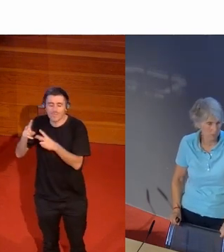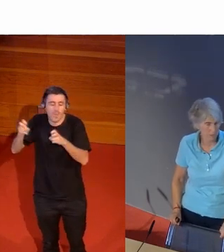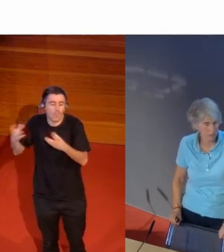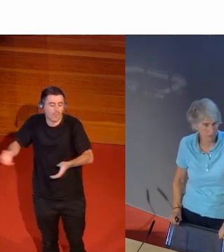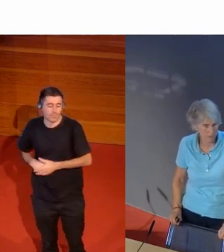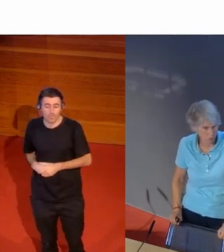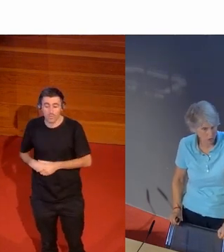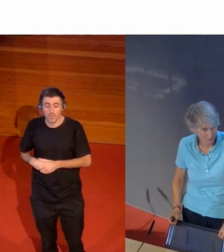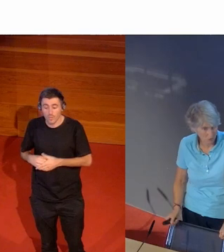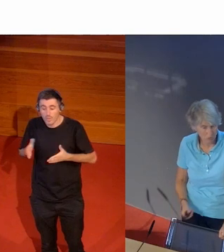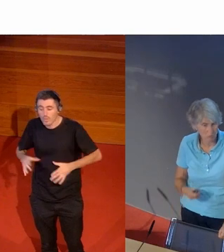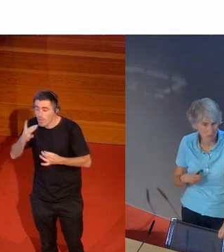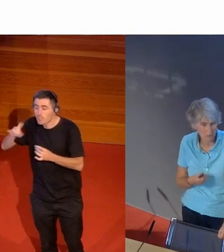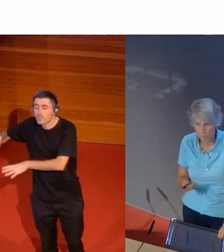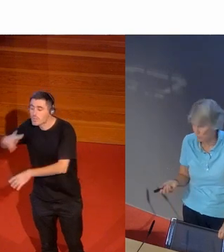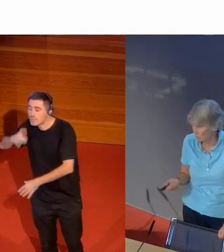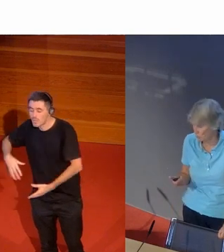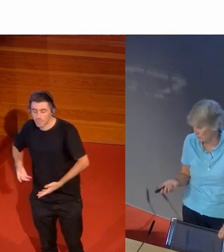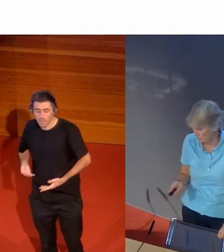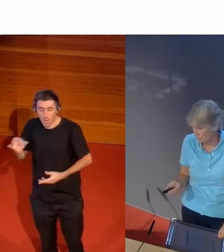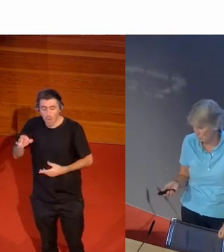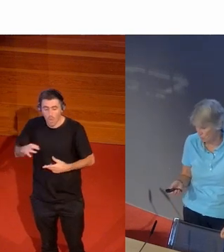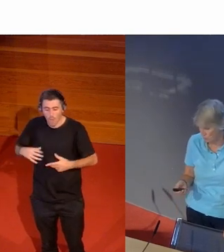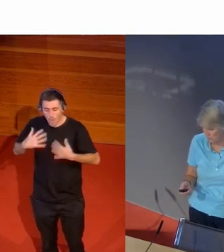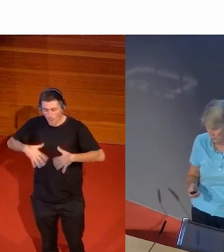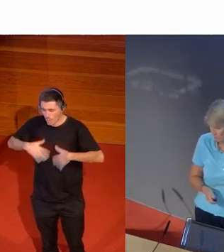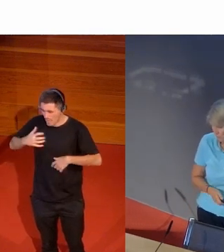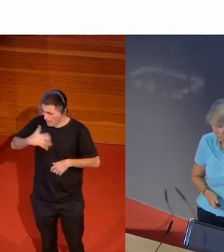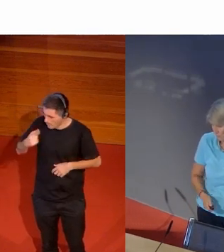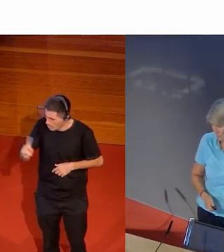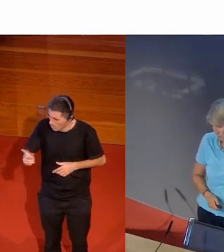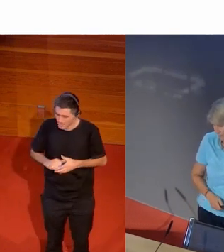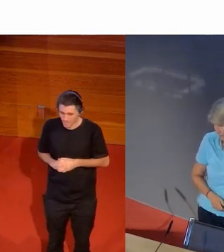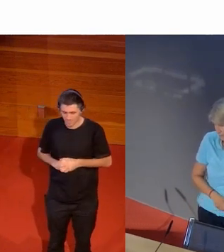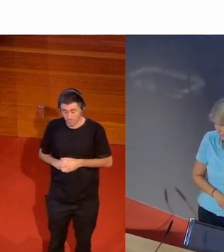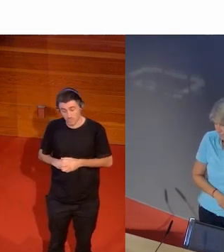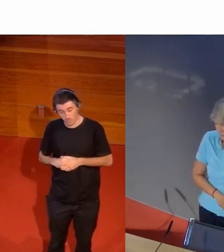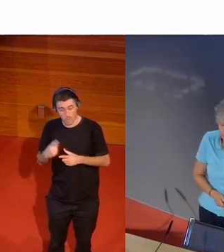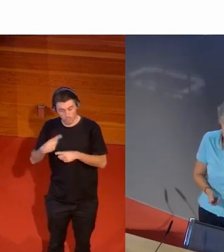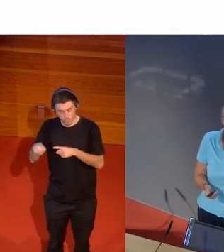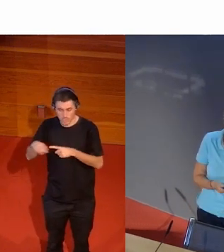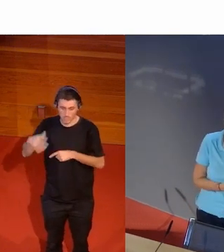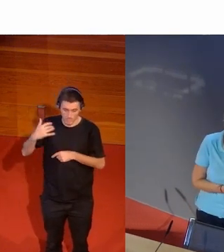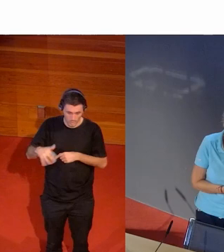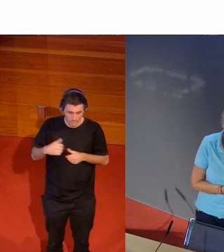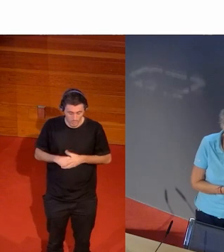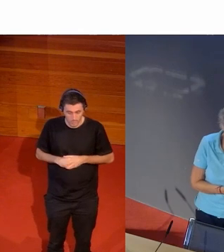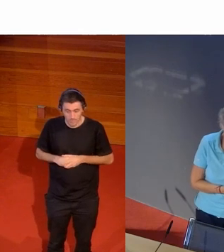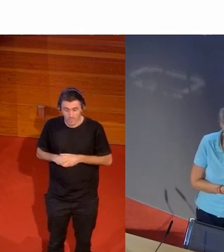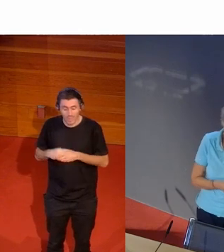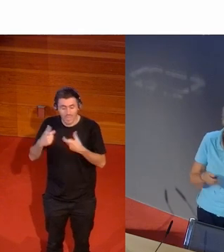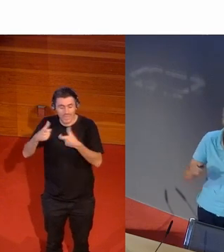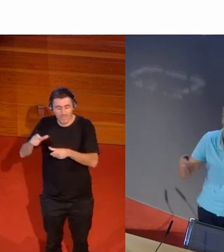y vaya bañador que llevas o de esa ropa no te molesta de este tipo de cosas tan tan tremendas en la categoría